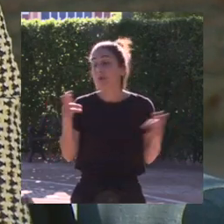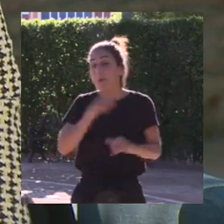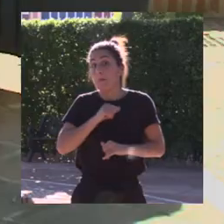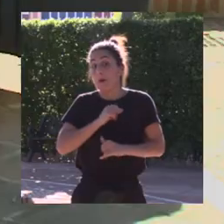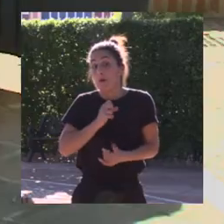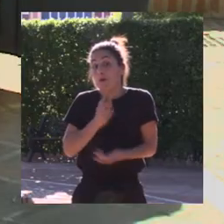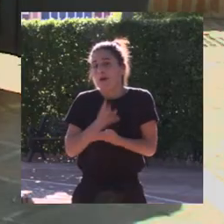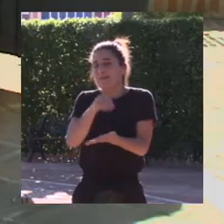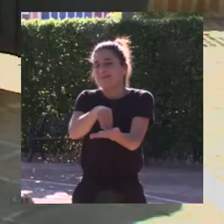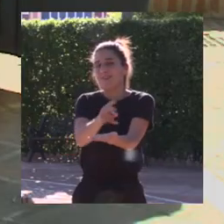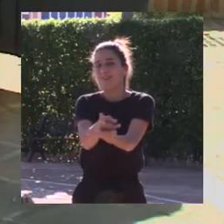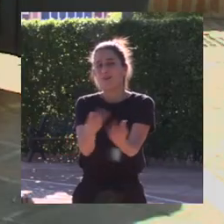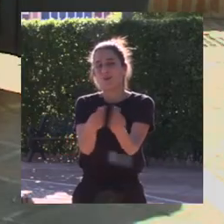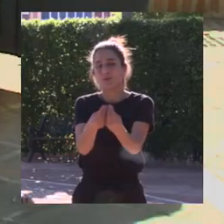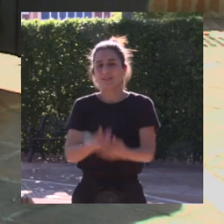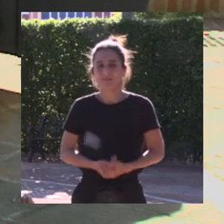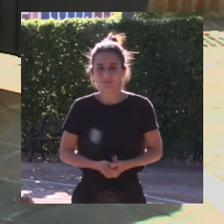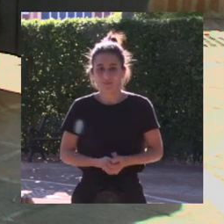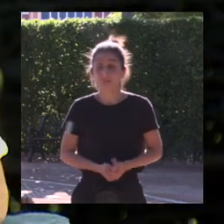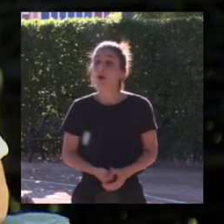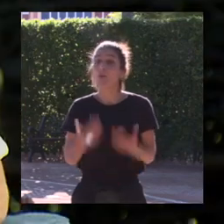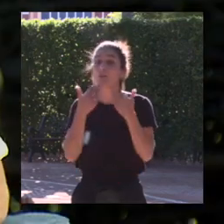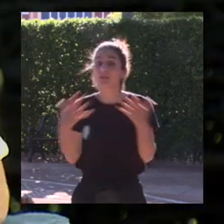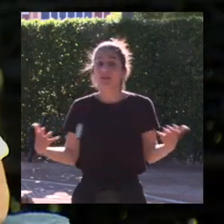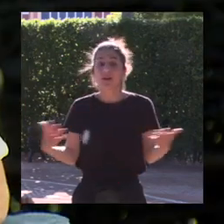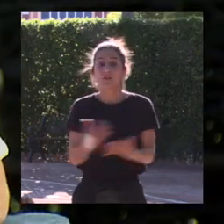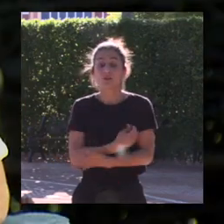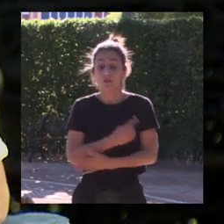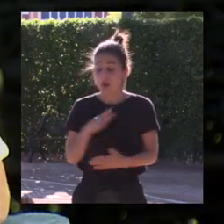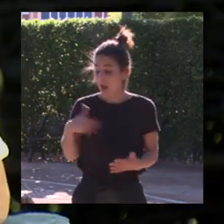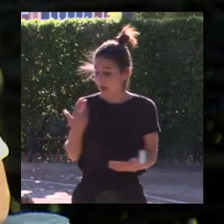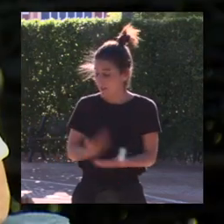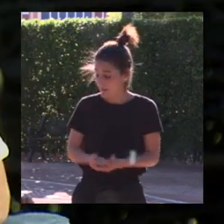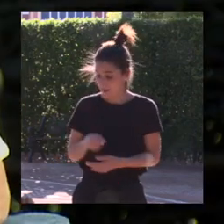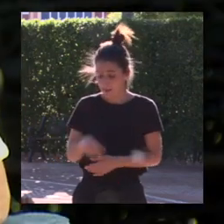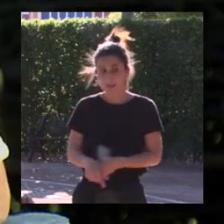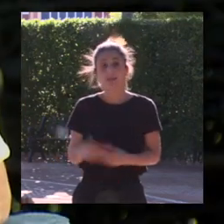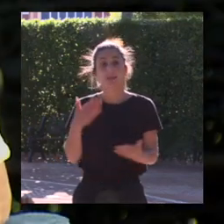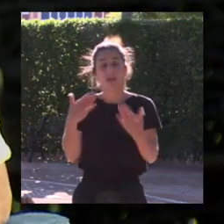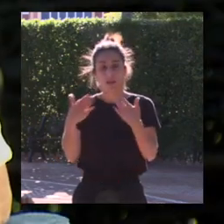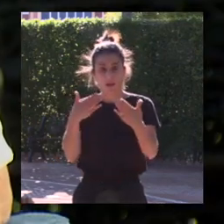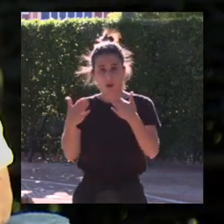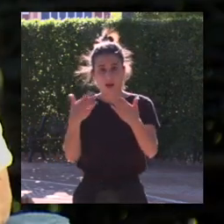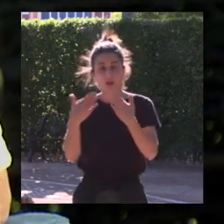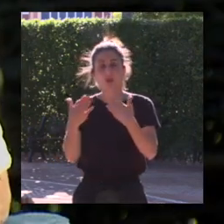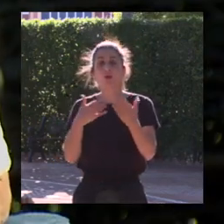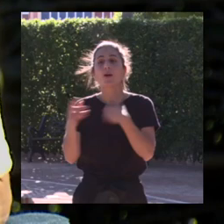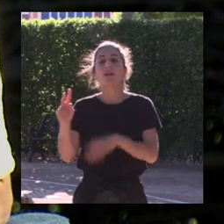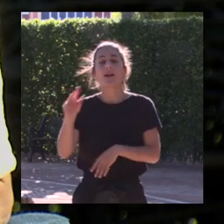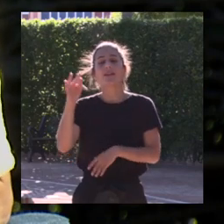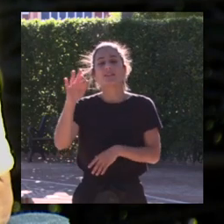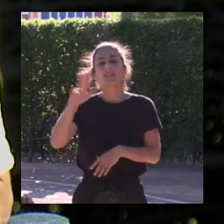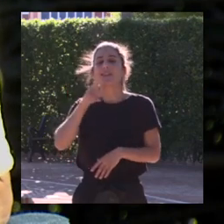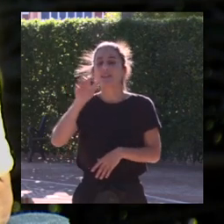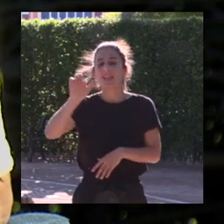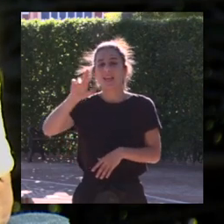ojalá muchas gracias a todos por acompañarnos hasta aquí esta edición de dialogando con Teresa Zabel bicampeona olímpica